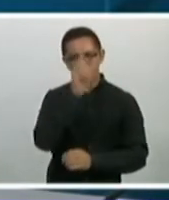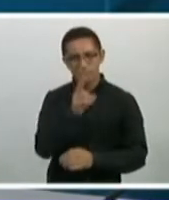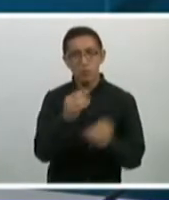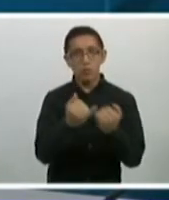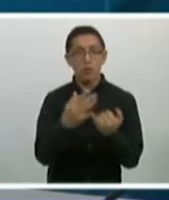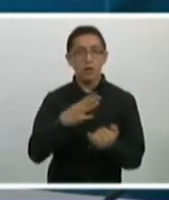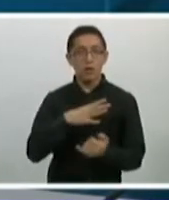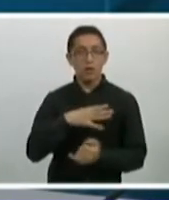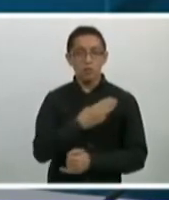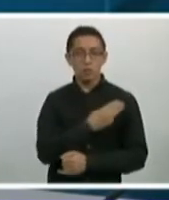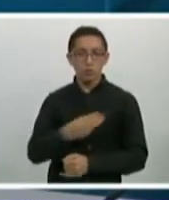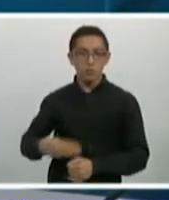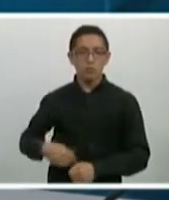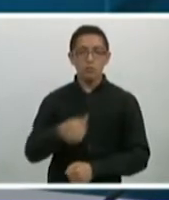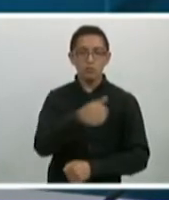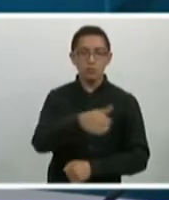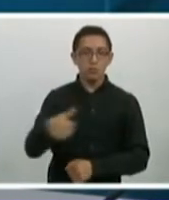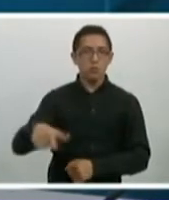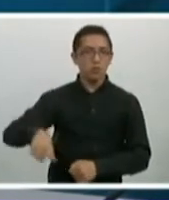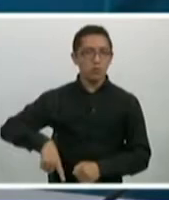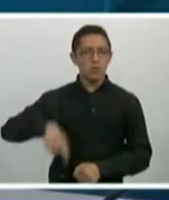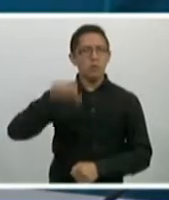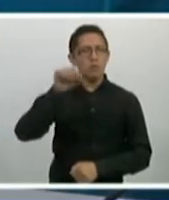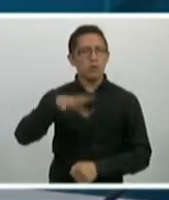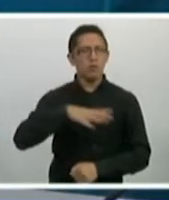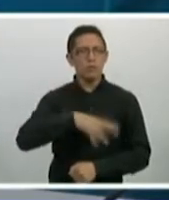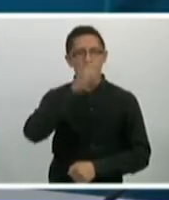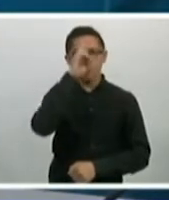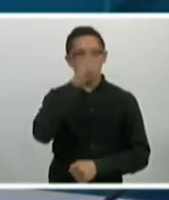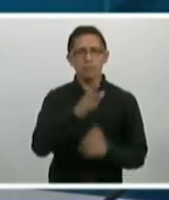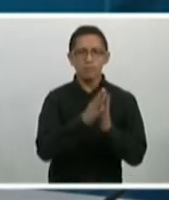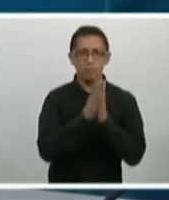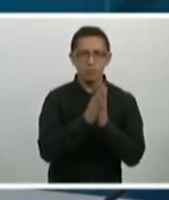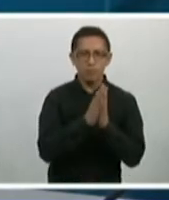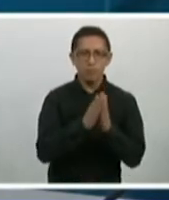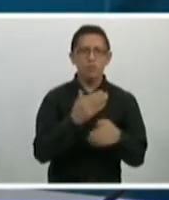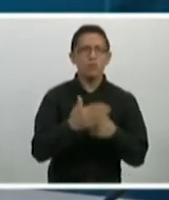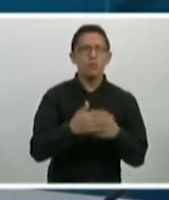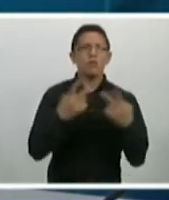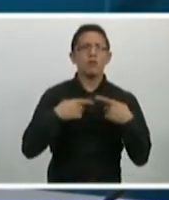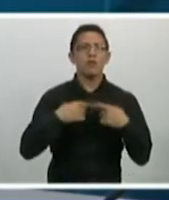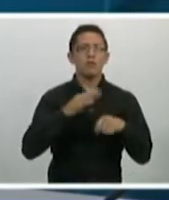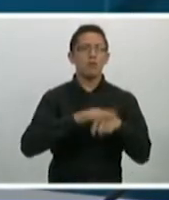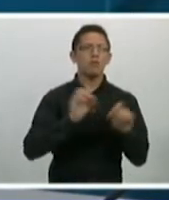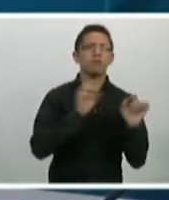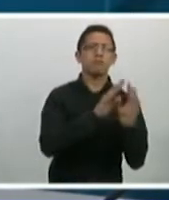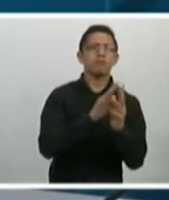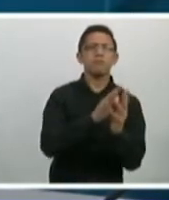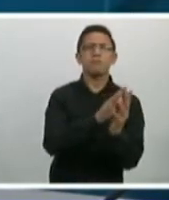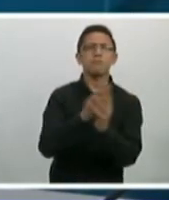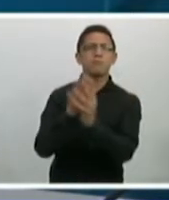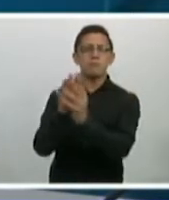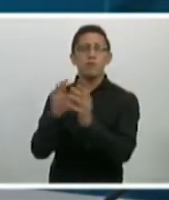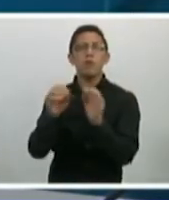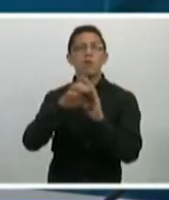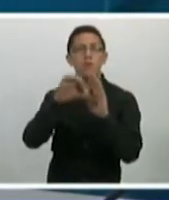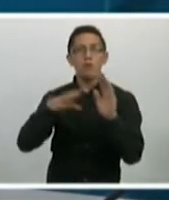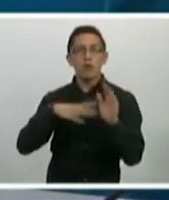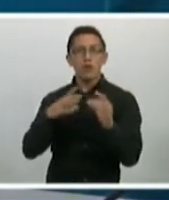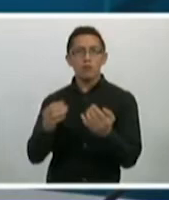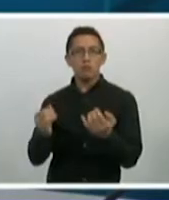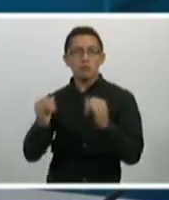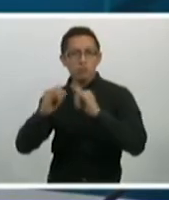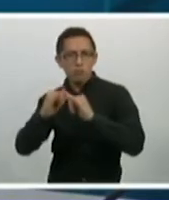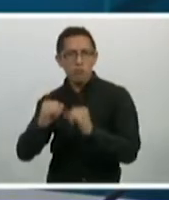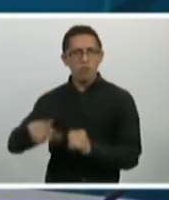municipales que se prohíban también en los gobiernos municipales que no haya posadas en dependencias, no estamos